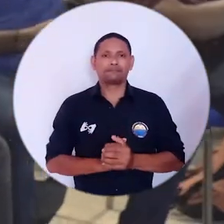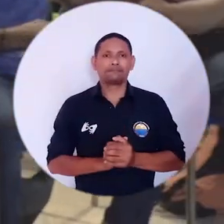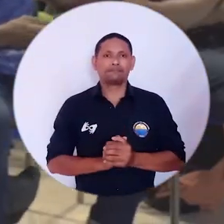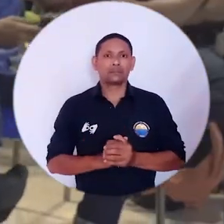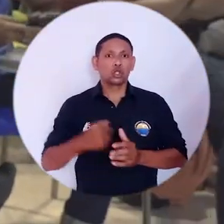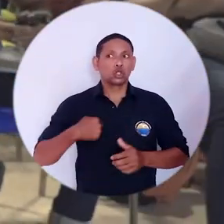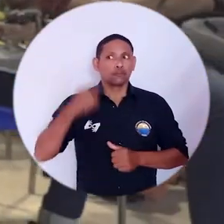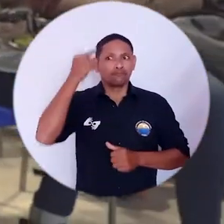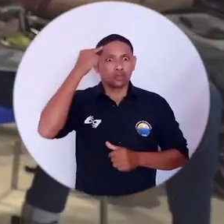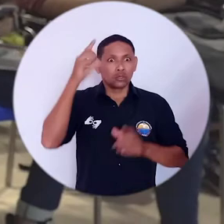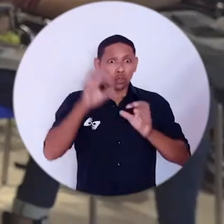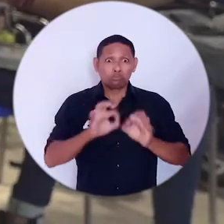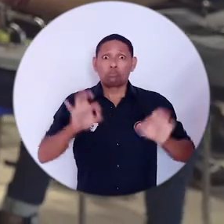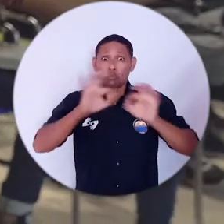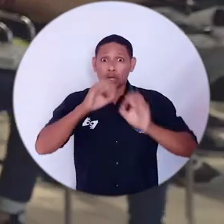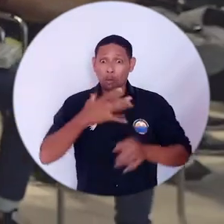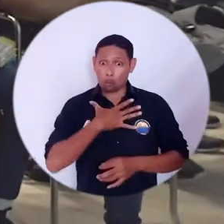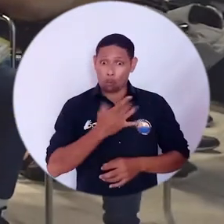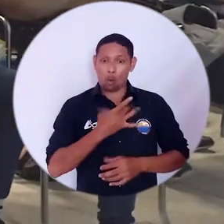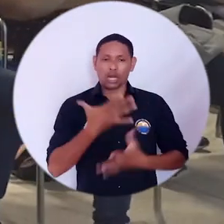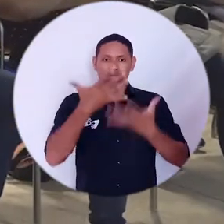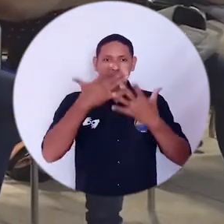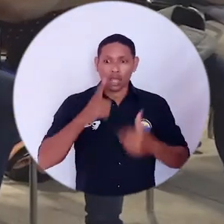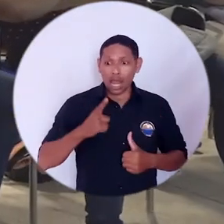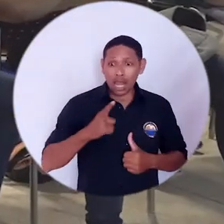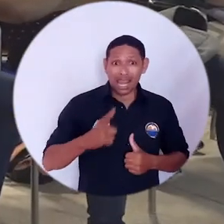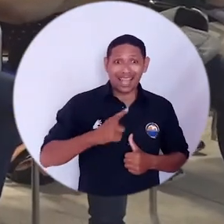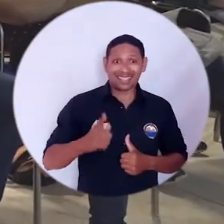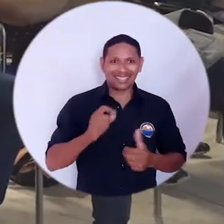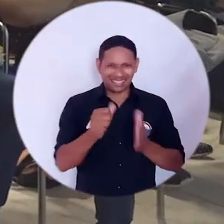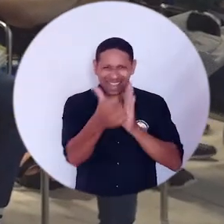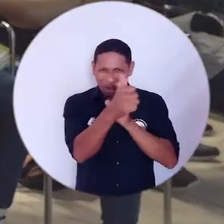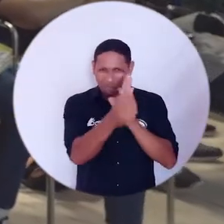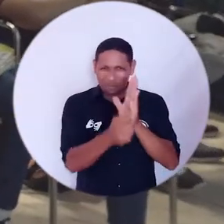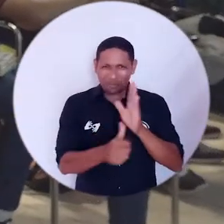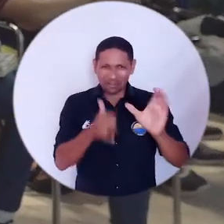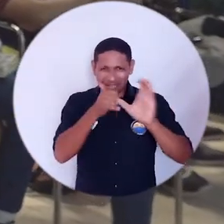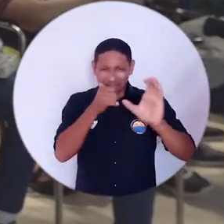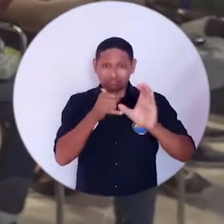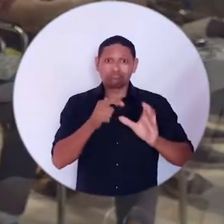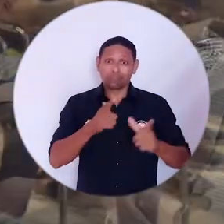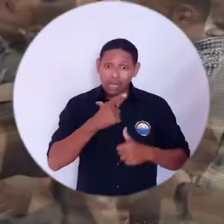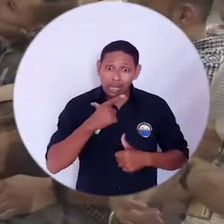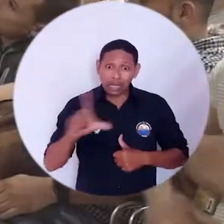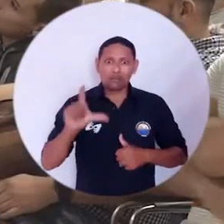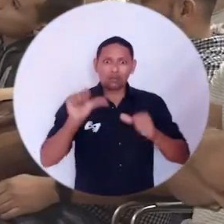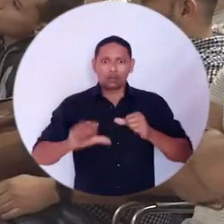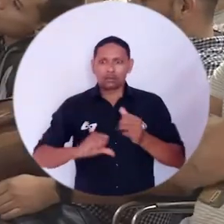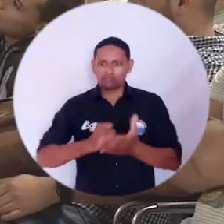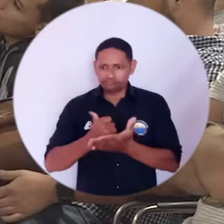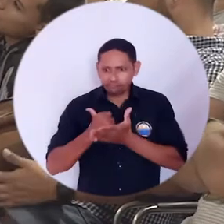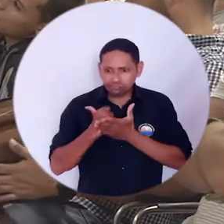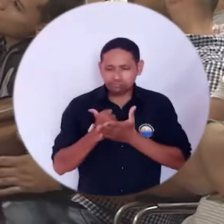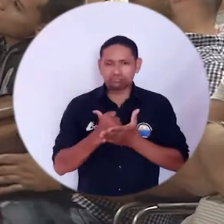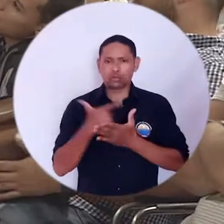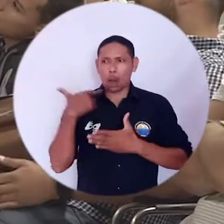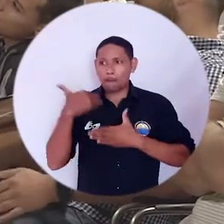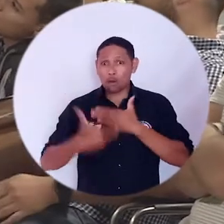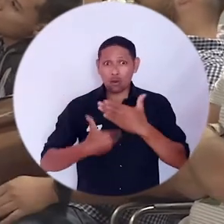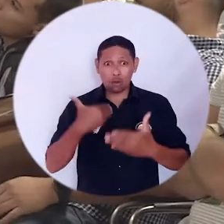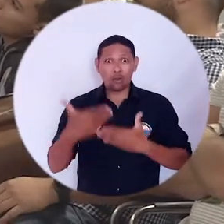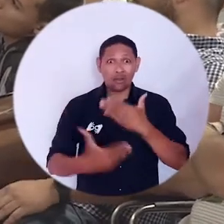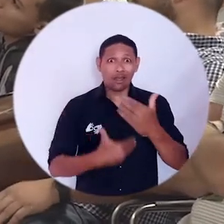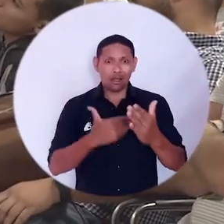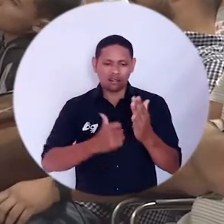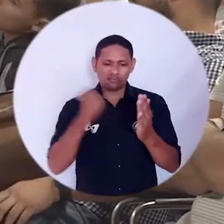que es una oportunidad que enriquece el liderazgo en el programa, nos ayuda y nos fortalece el proceso de